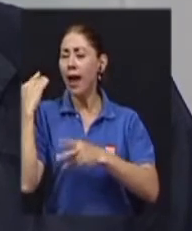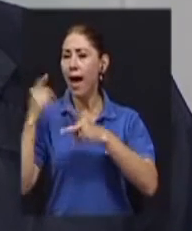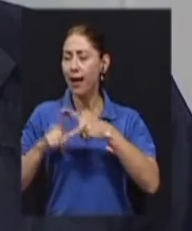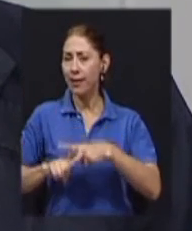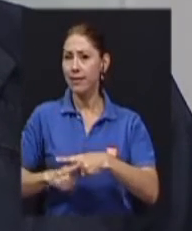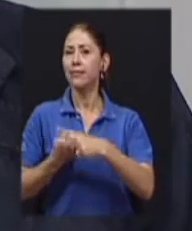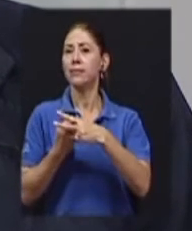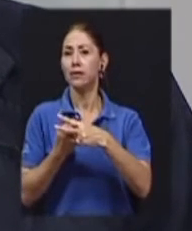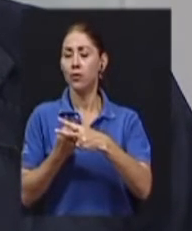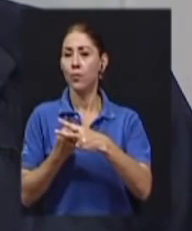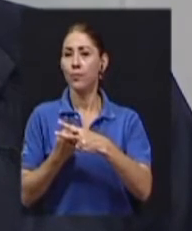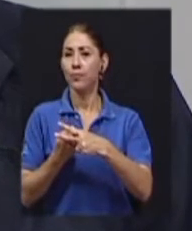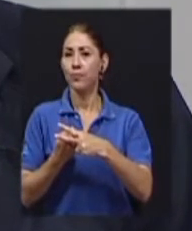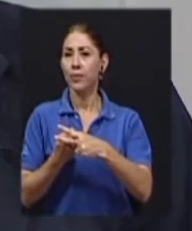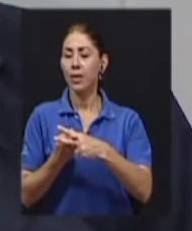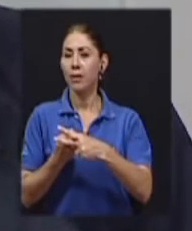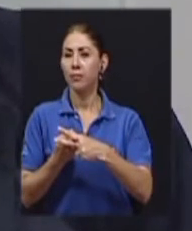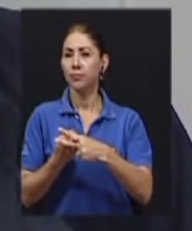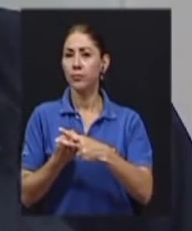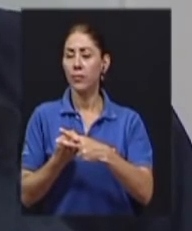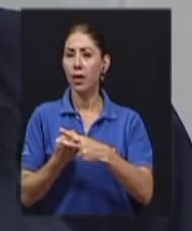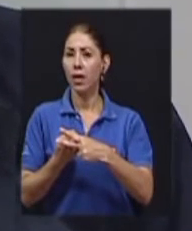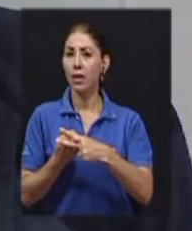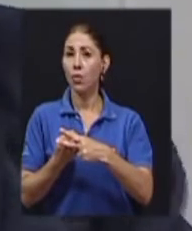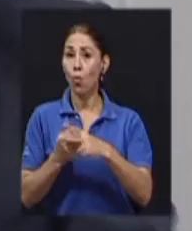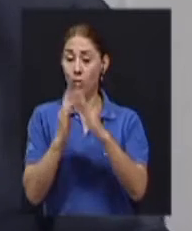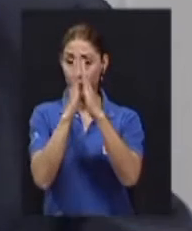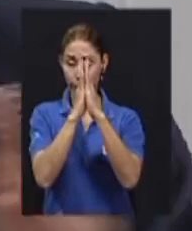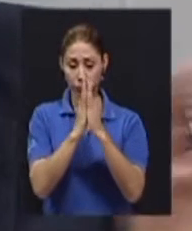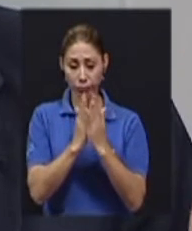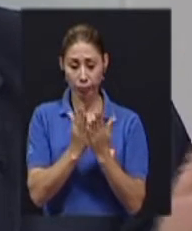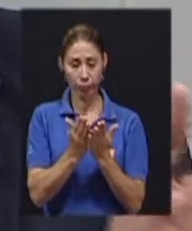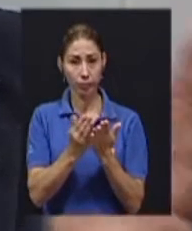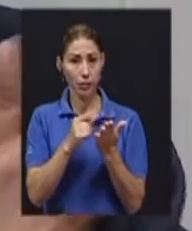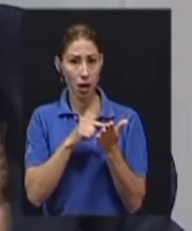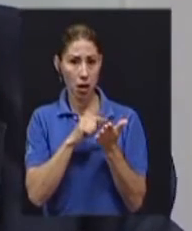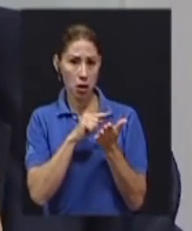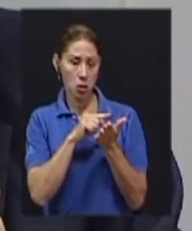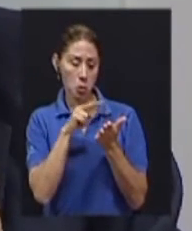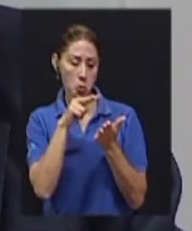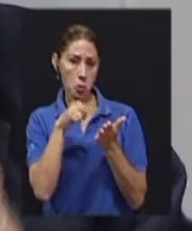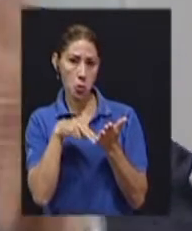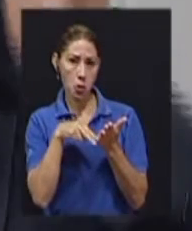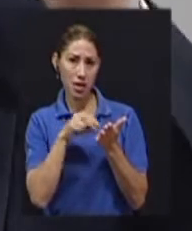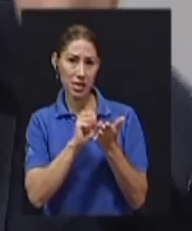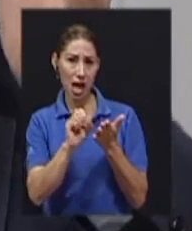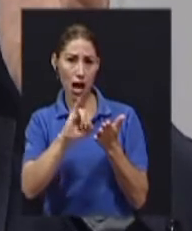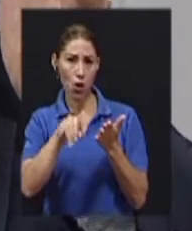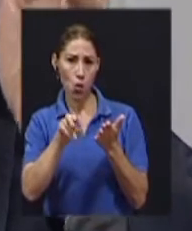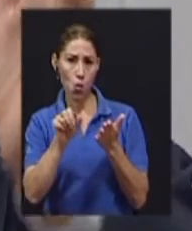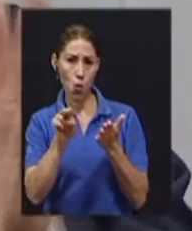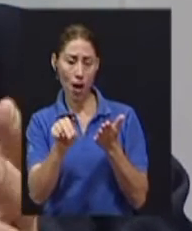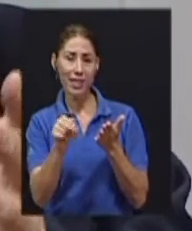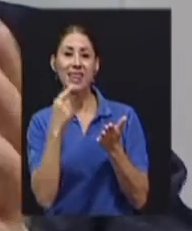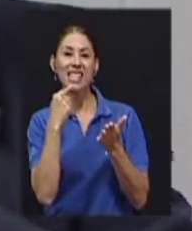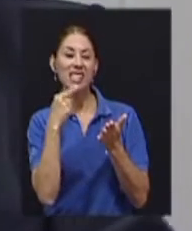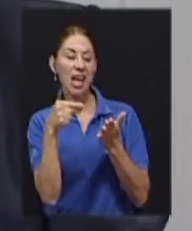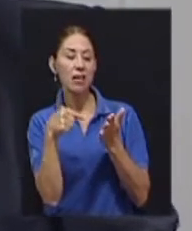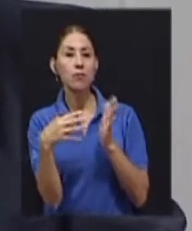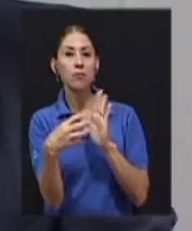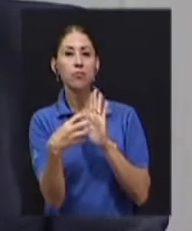del Evangelio de San Juan, se dice, hubo un hombre enviado por Dios